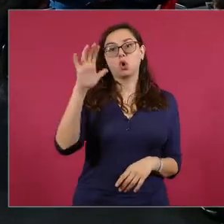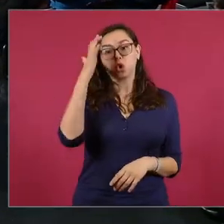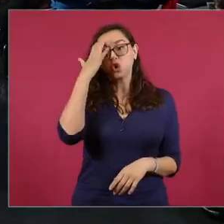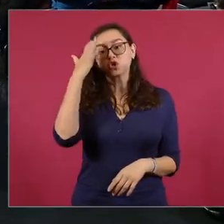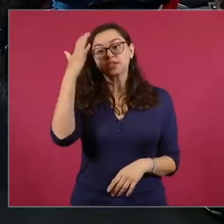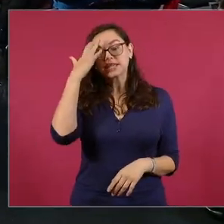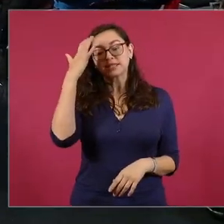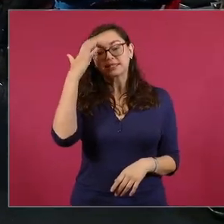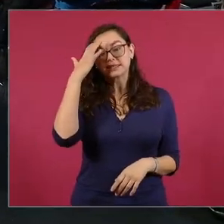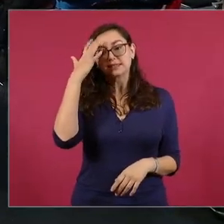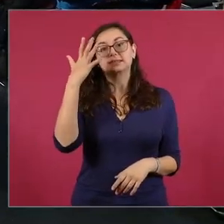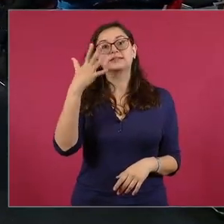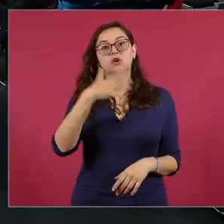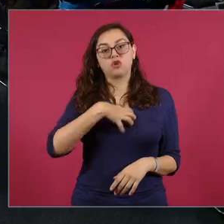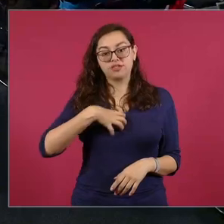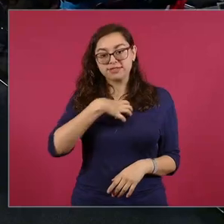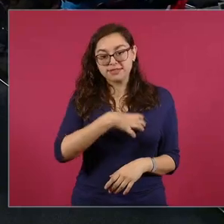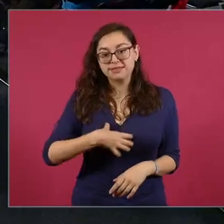esperanzada.